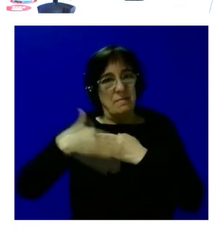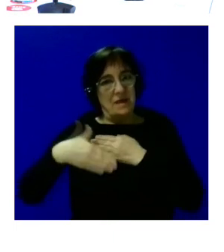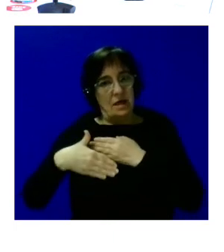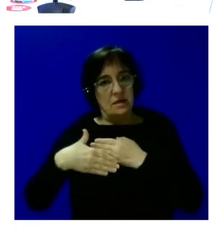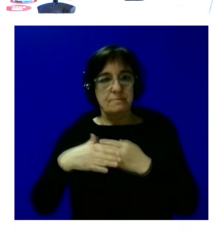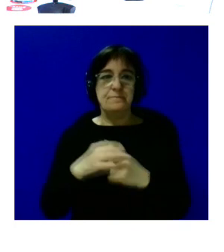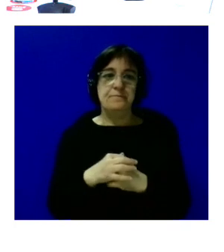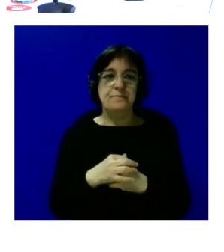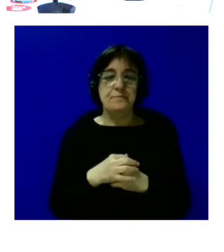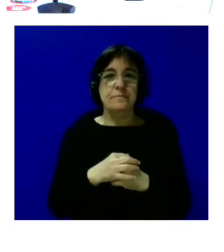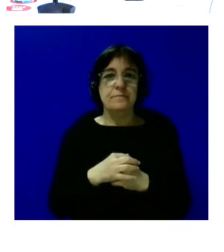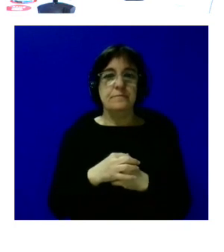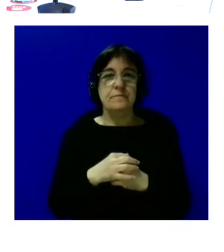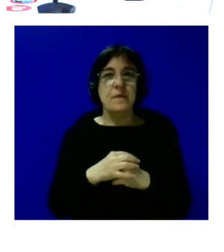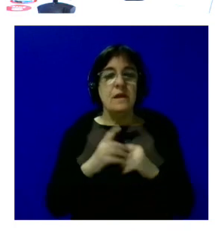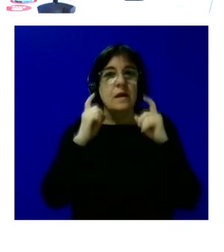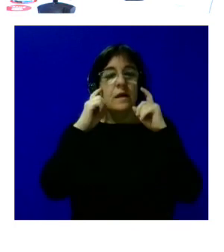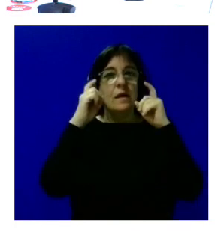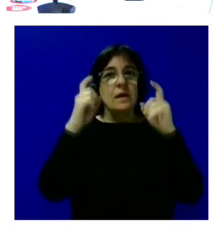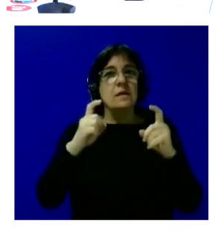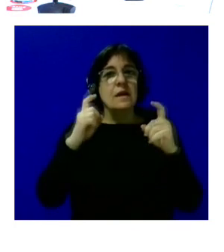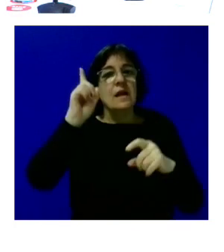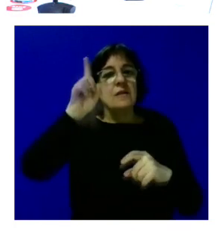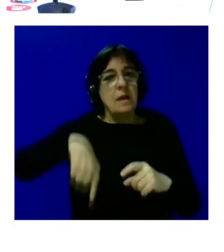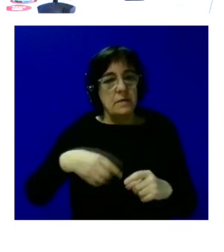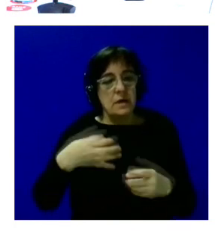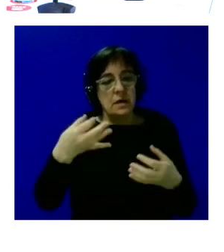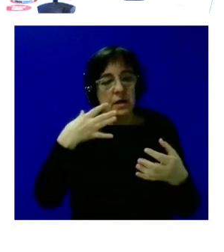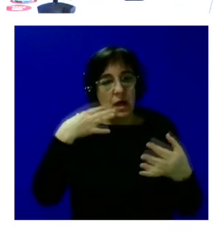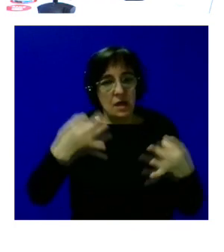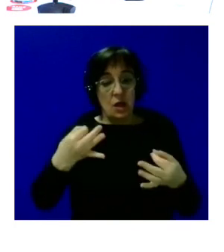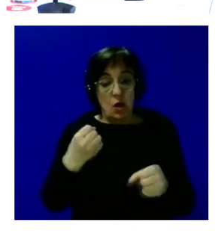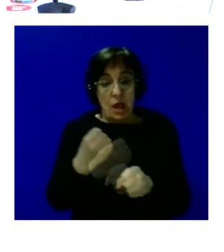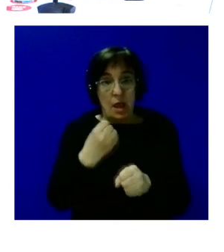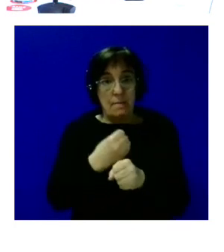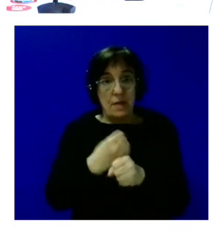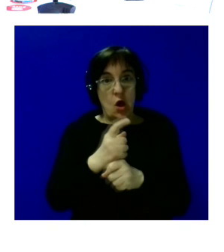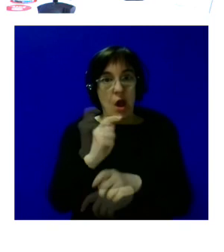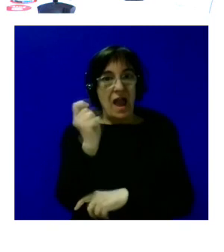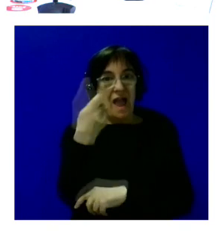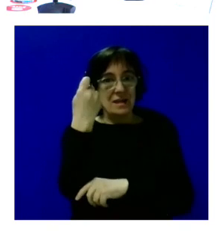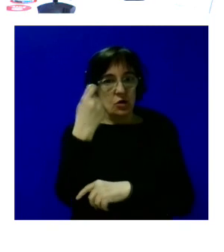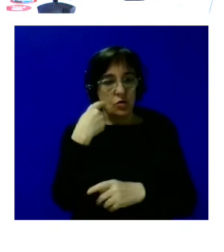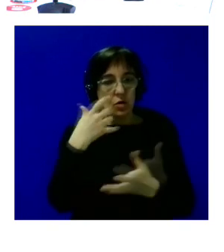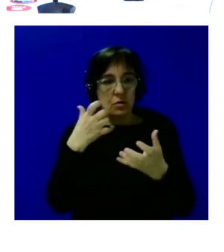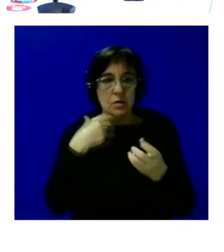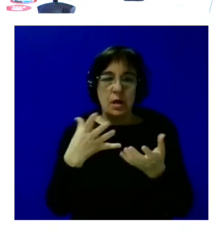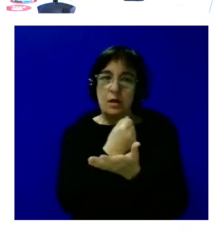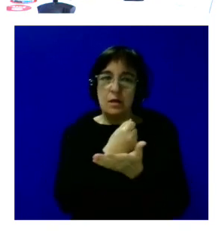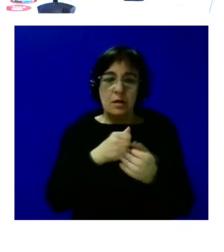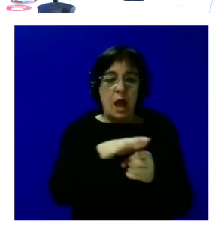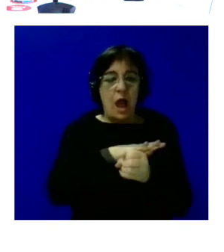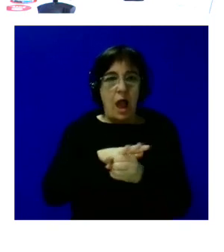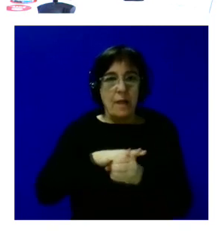también tenemos que intentar asegurar que para que el empleo sea exitoso hay que abarcar otros ámbitos de la